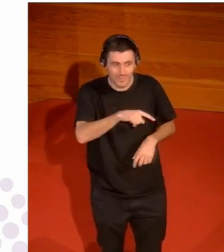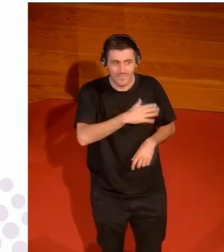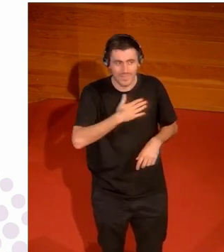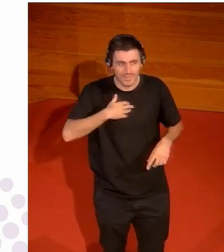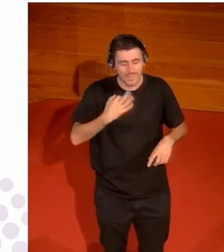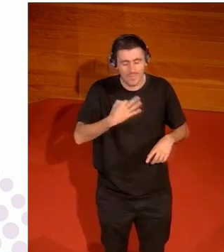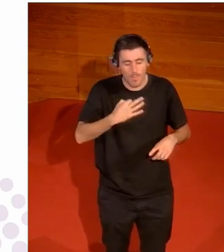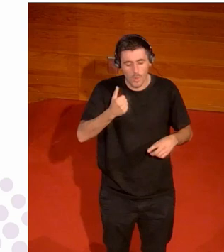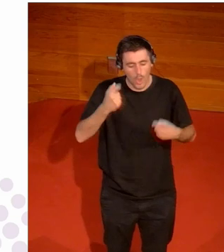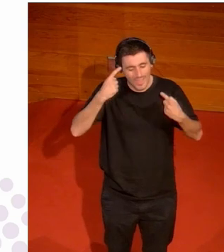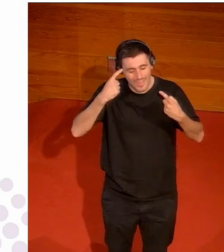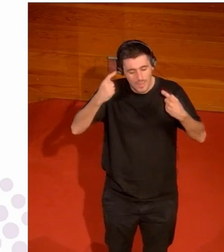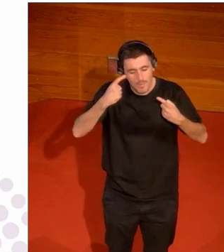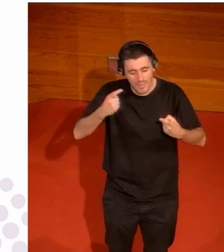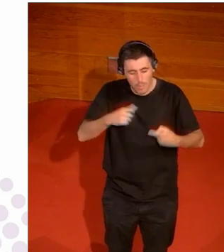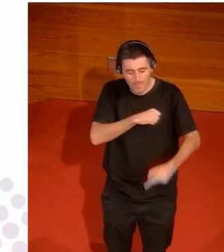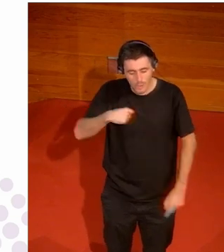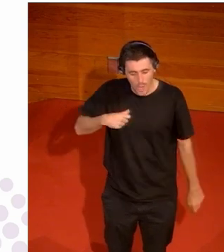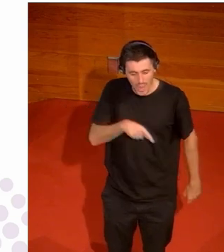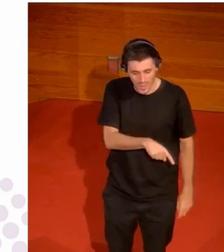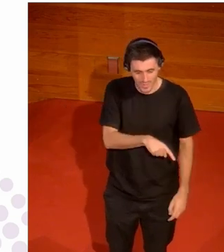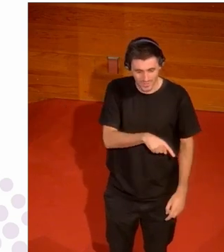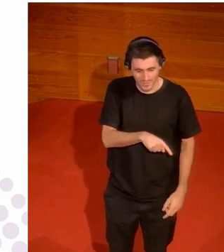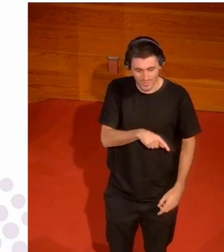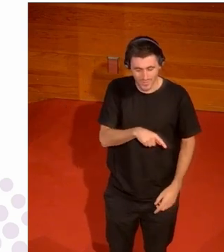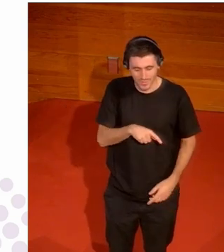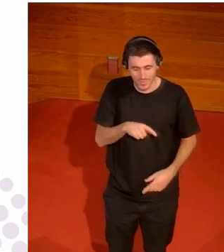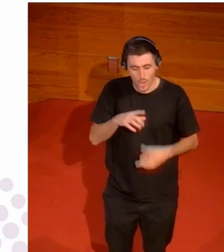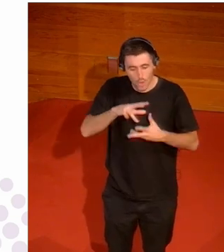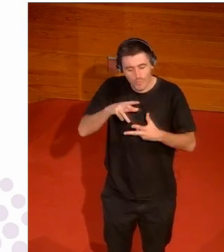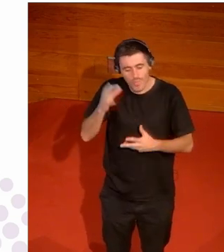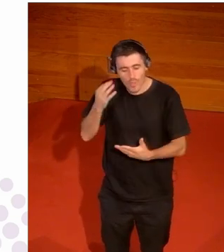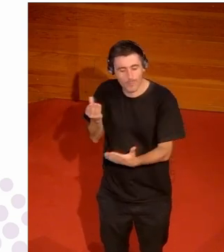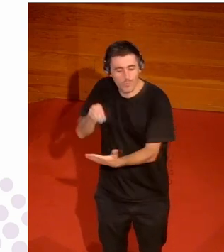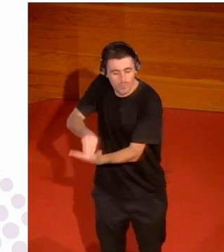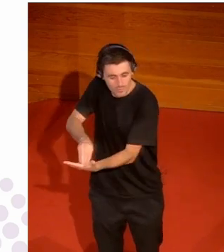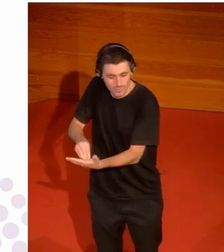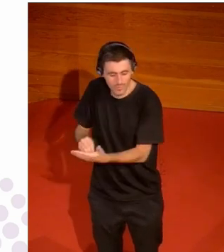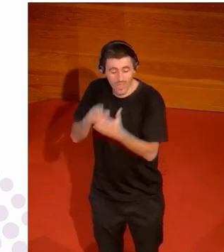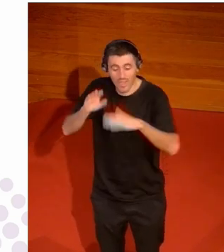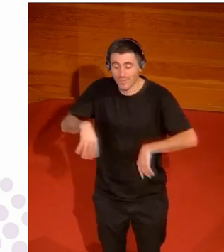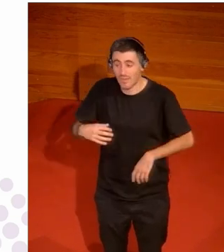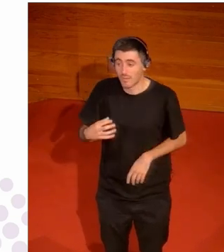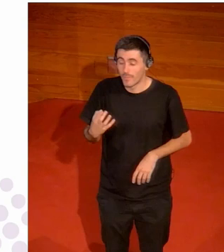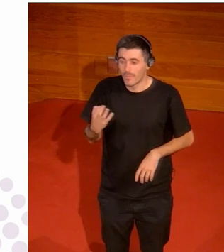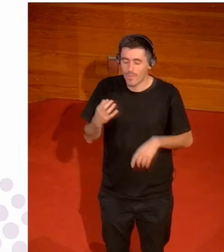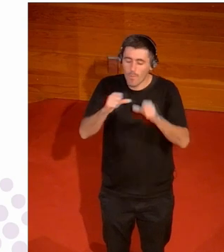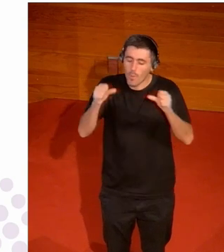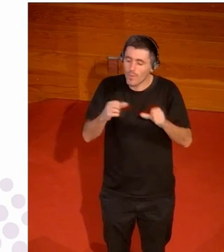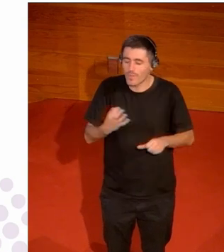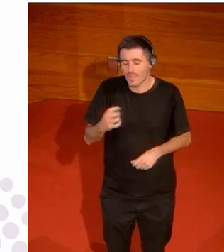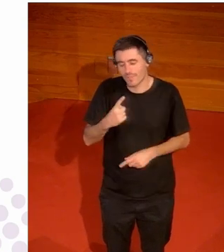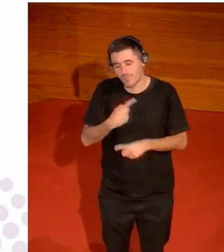deporte femenino pero es una implicación personal pero no debería ser así los medios de comunicación no deberíamos trabajar así debería ser el interés general